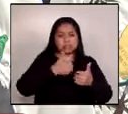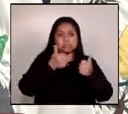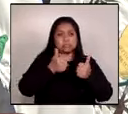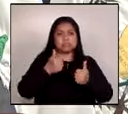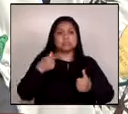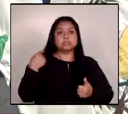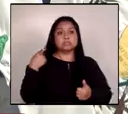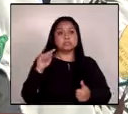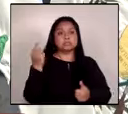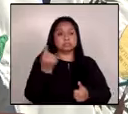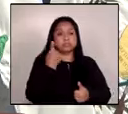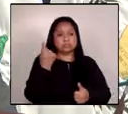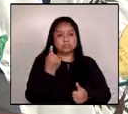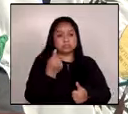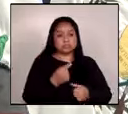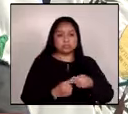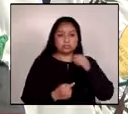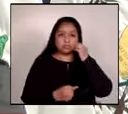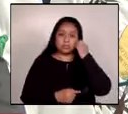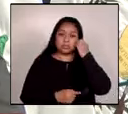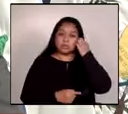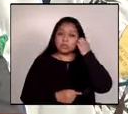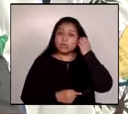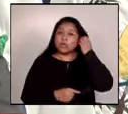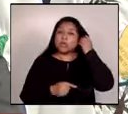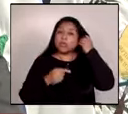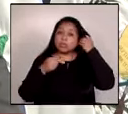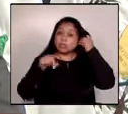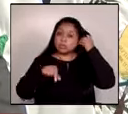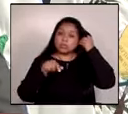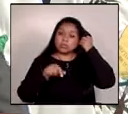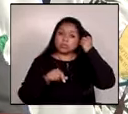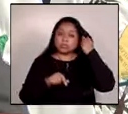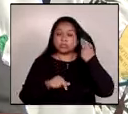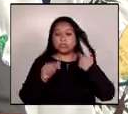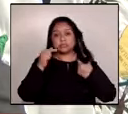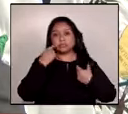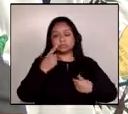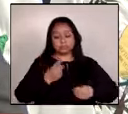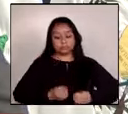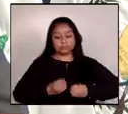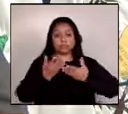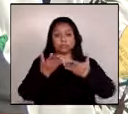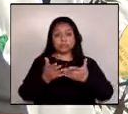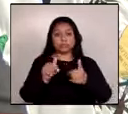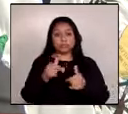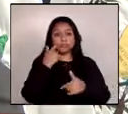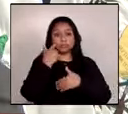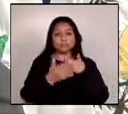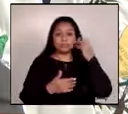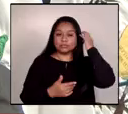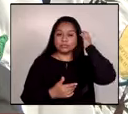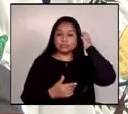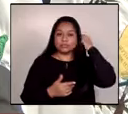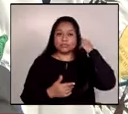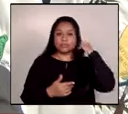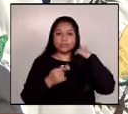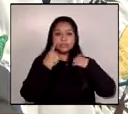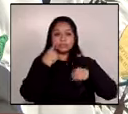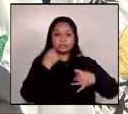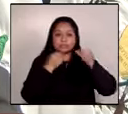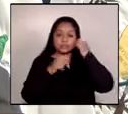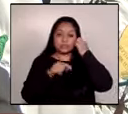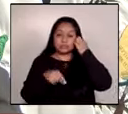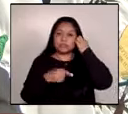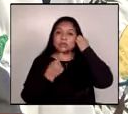norte. hoy damos un nuevo paso adelante en el cumplimiento